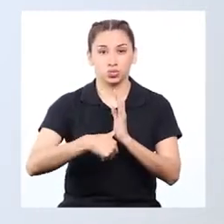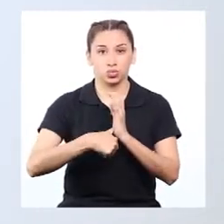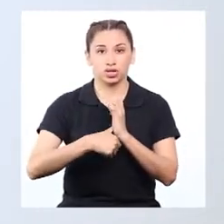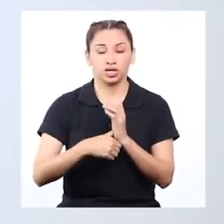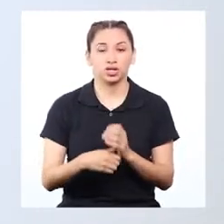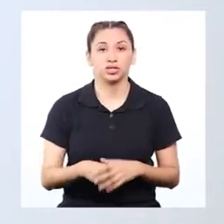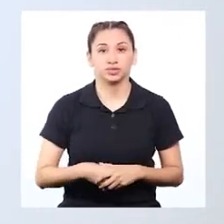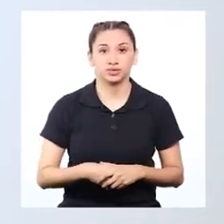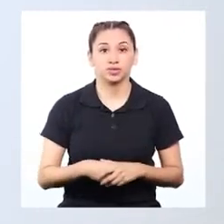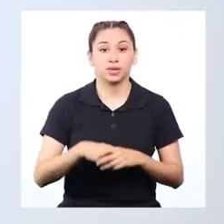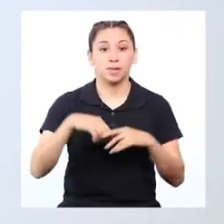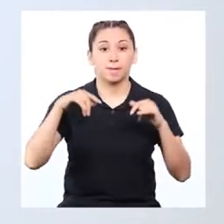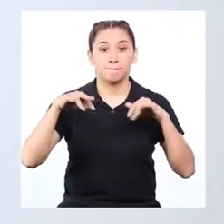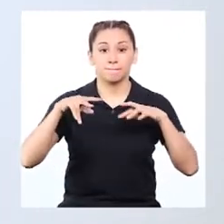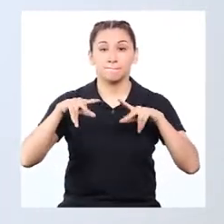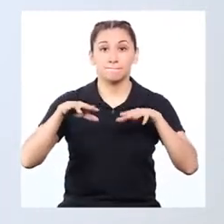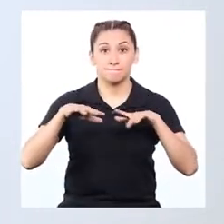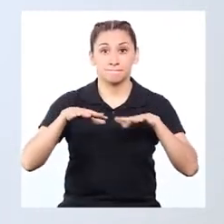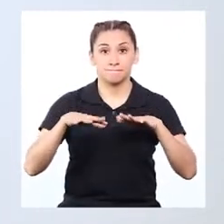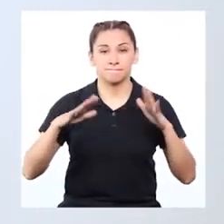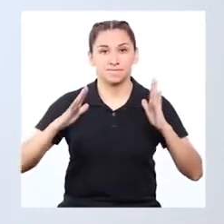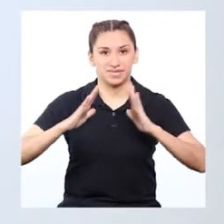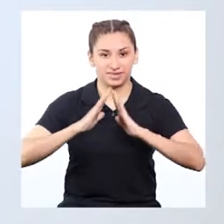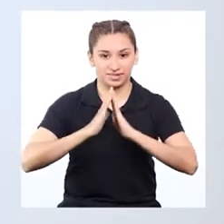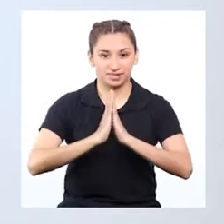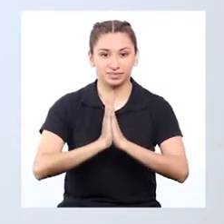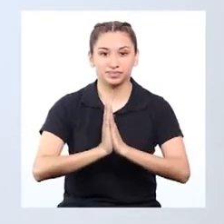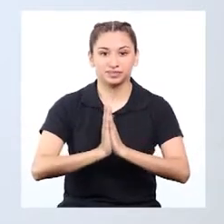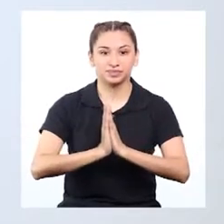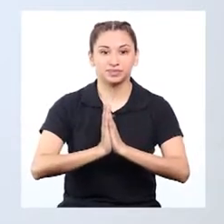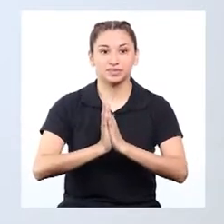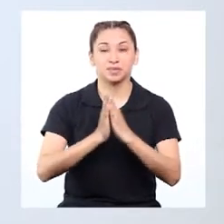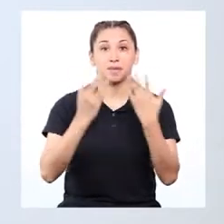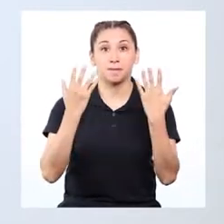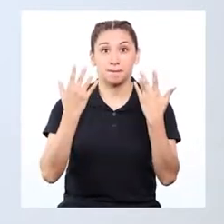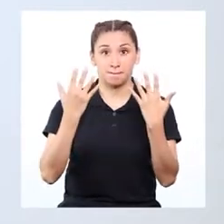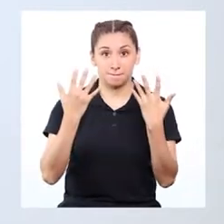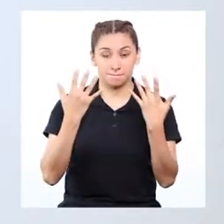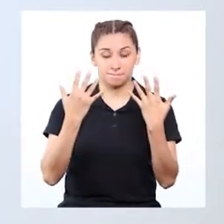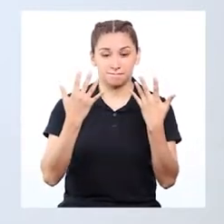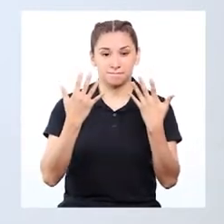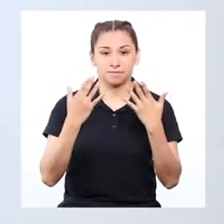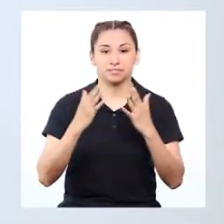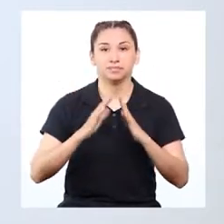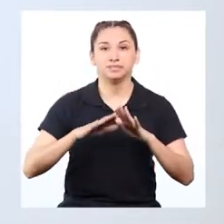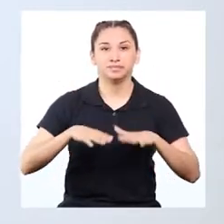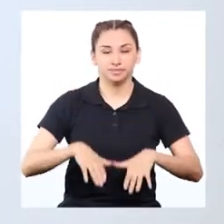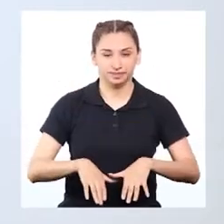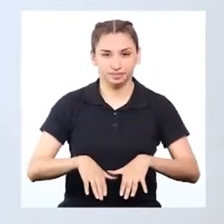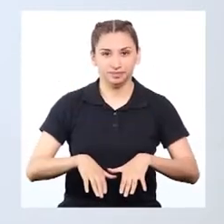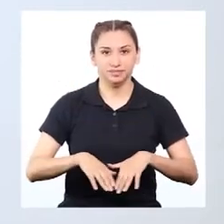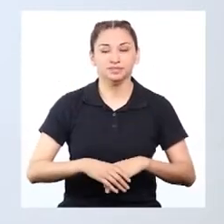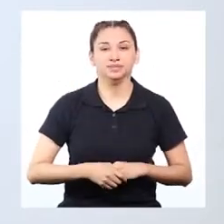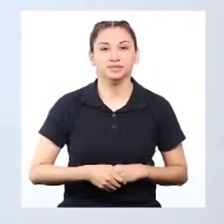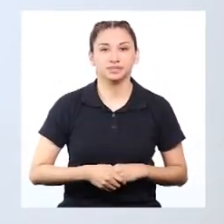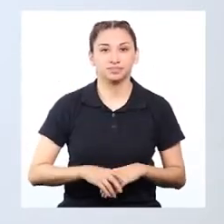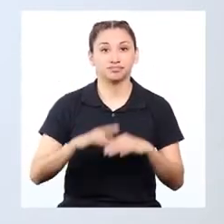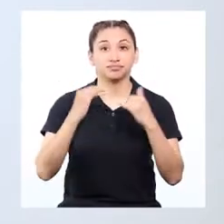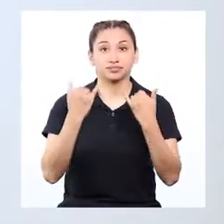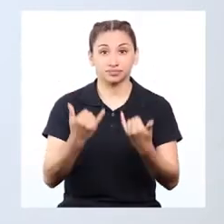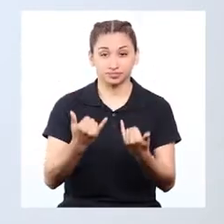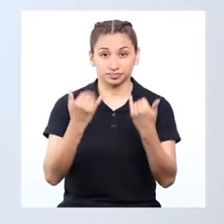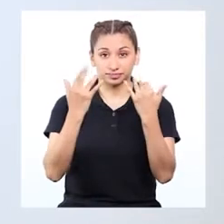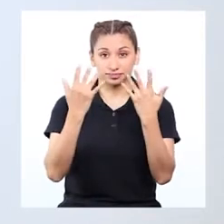Luego juntamos la planta de nuestros pies y ponemos las manos sobre el empeine. ¡Eso es!